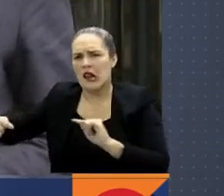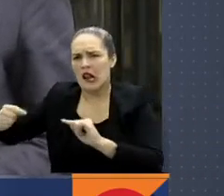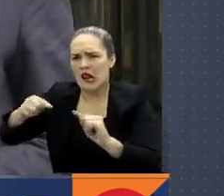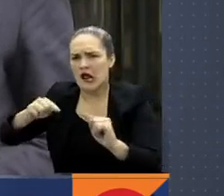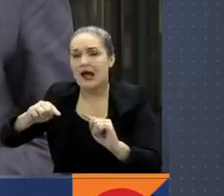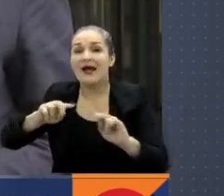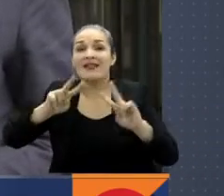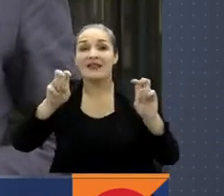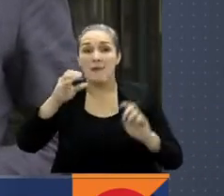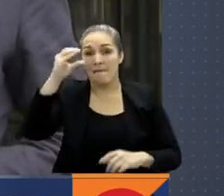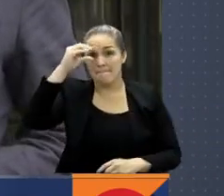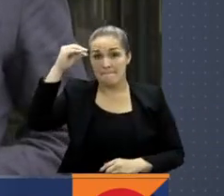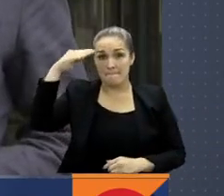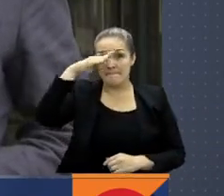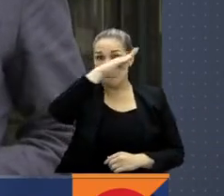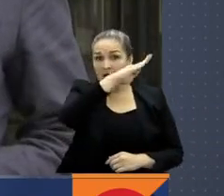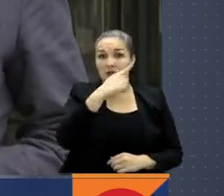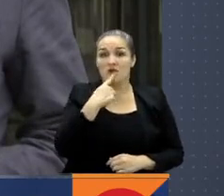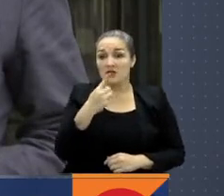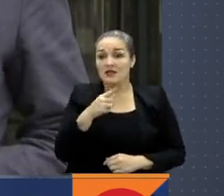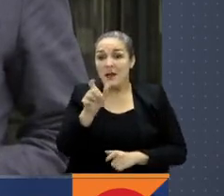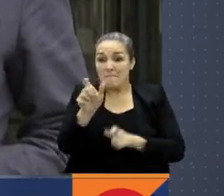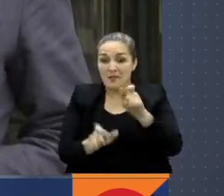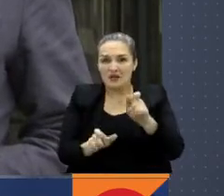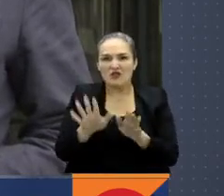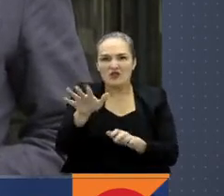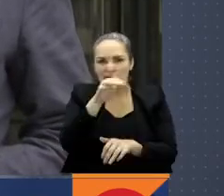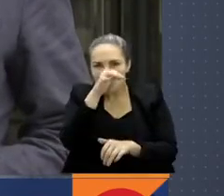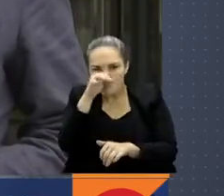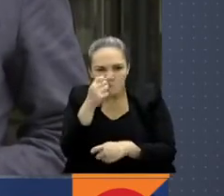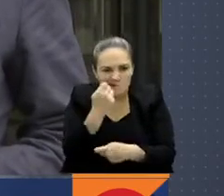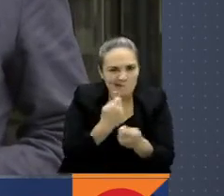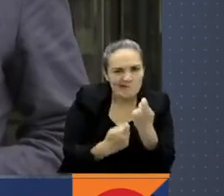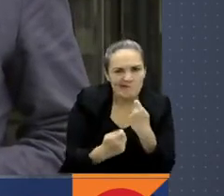la extradición de narcotraficantes. ¿Qué dicen los congresistas?